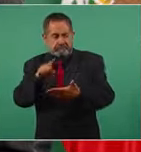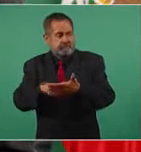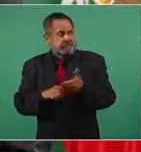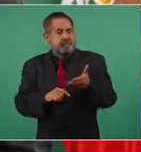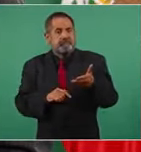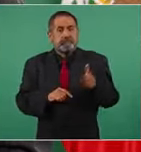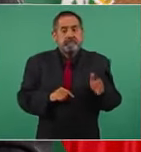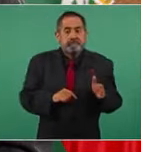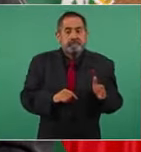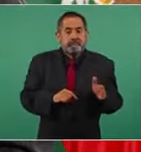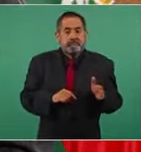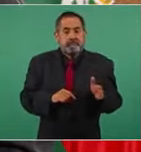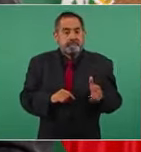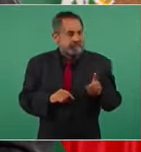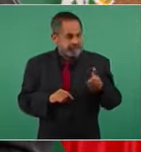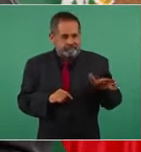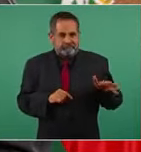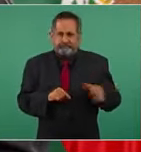por